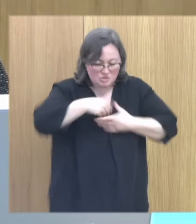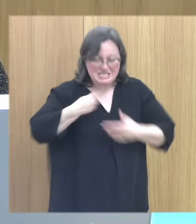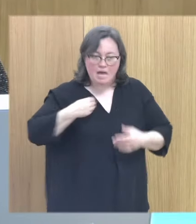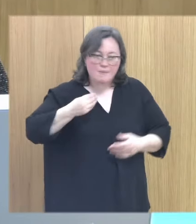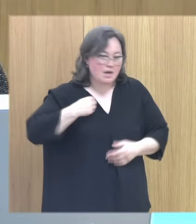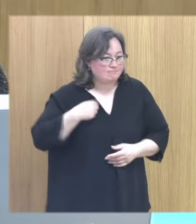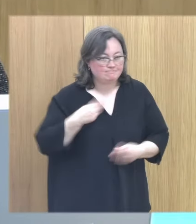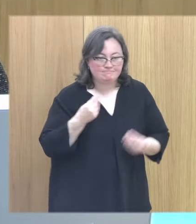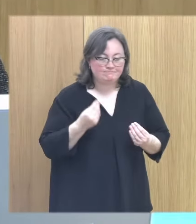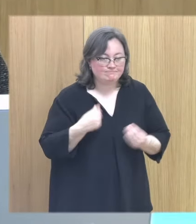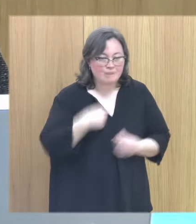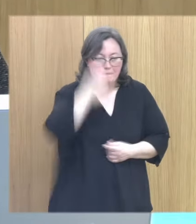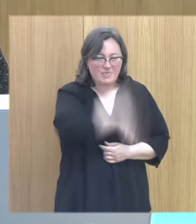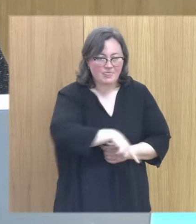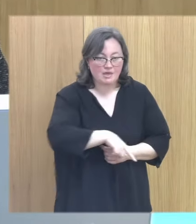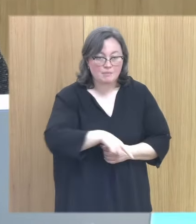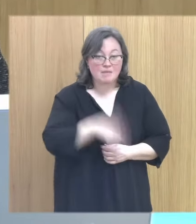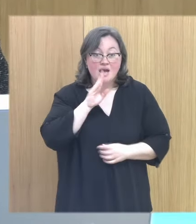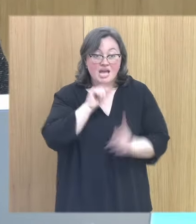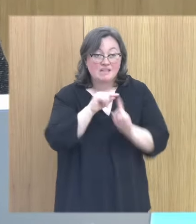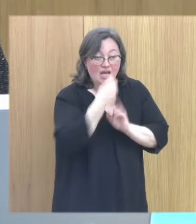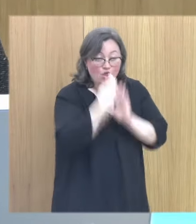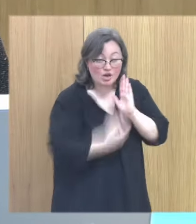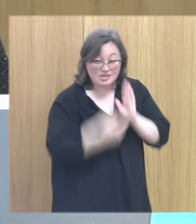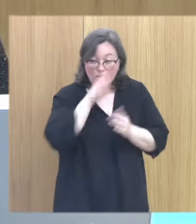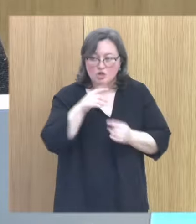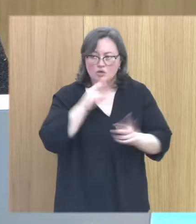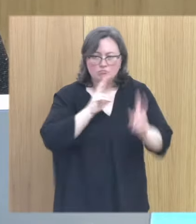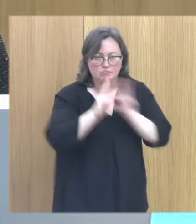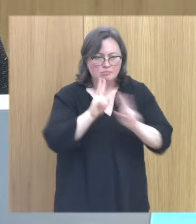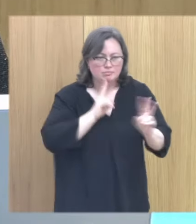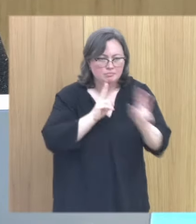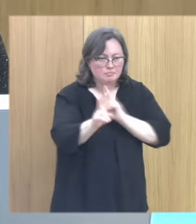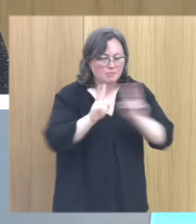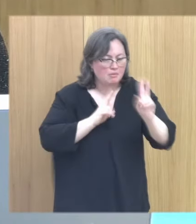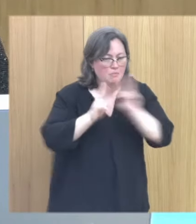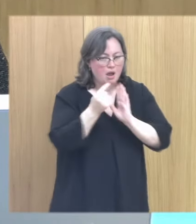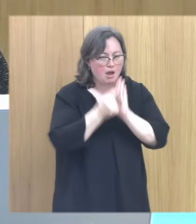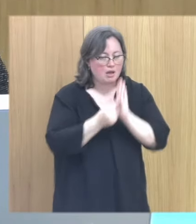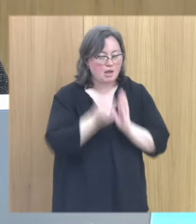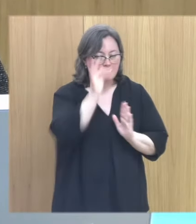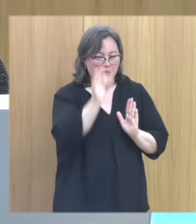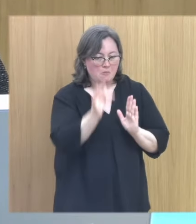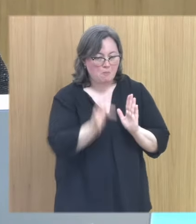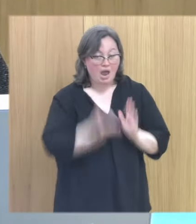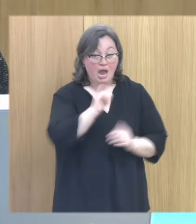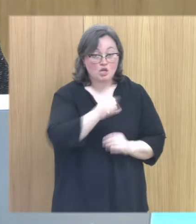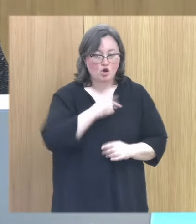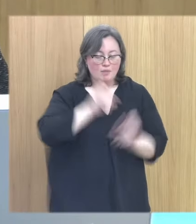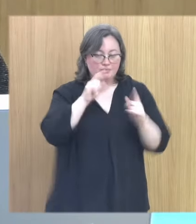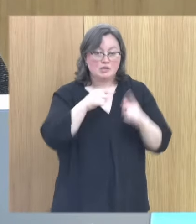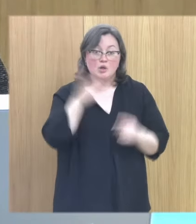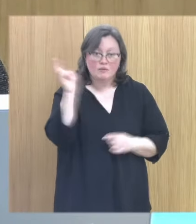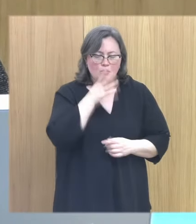hay un conocimiento implícito pero sobre todo por todos estos indicadores que te voy devolviendo y que voy trabajando contigo que puedas hacer consciente y te explico que esto te